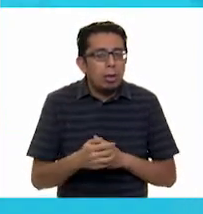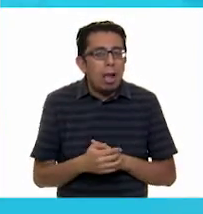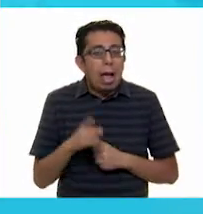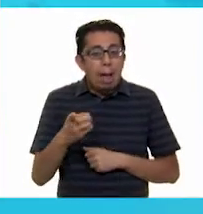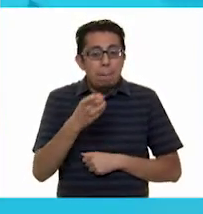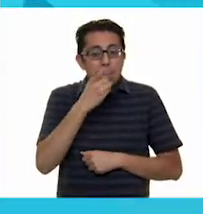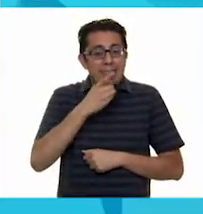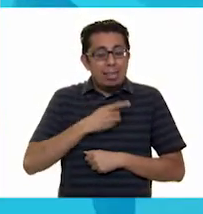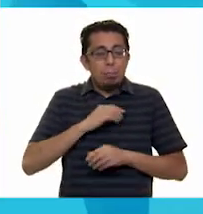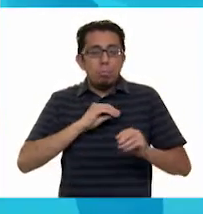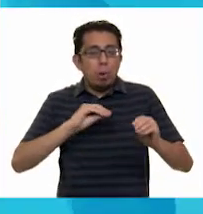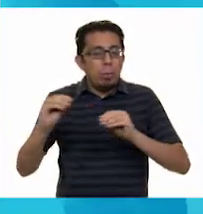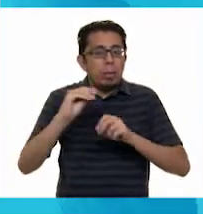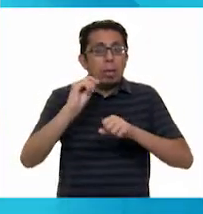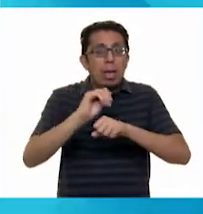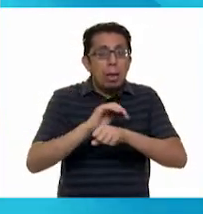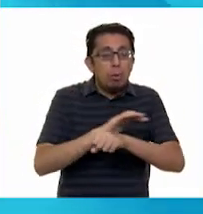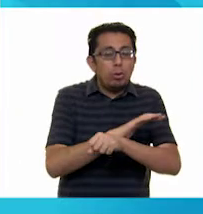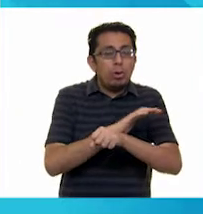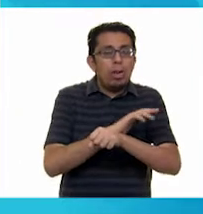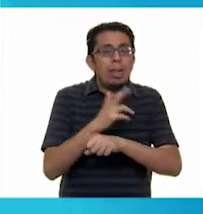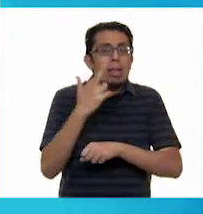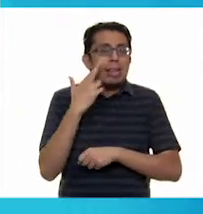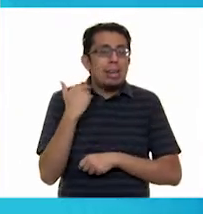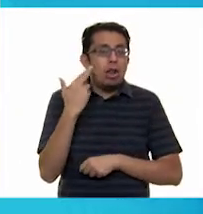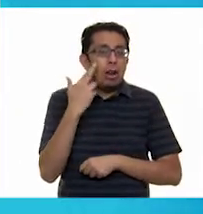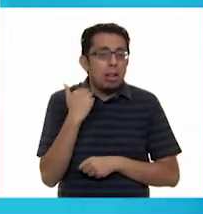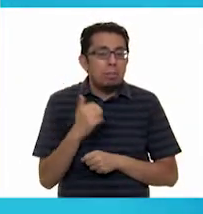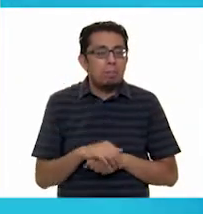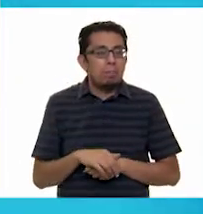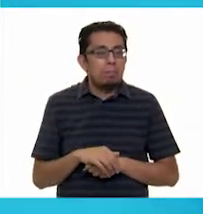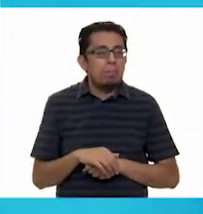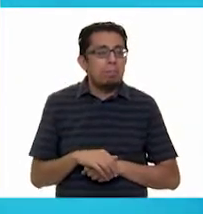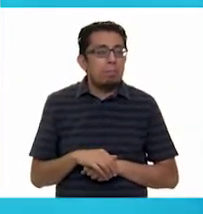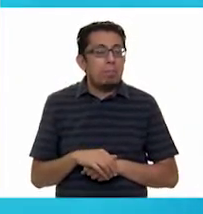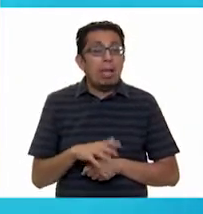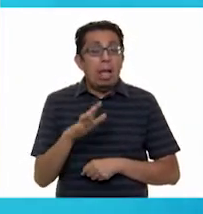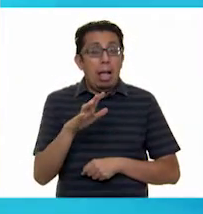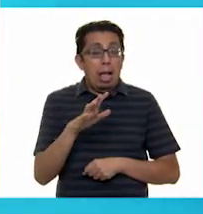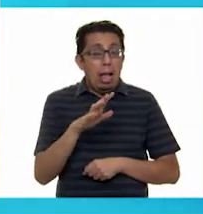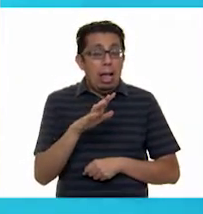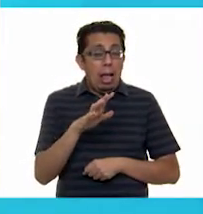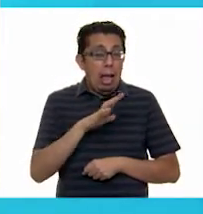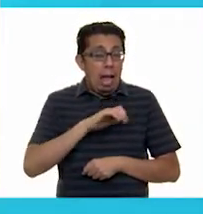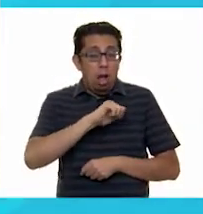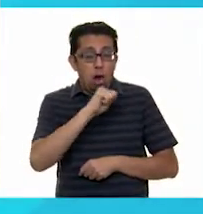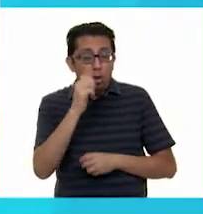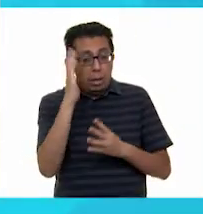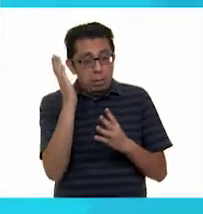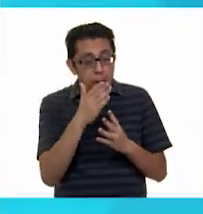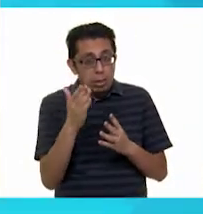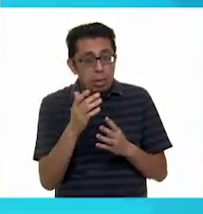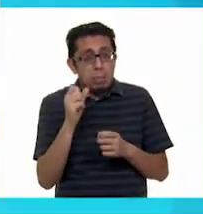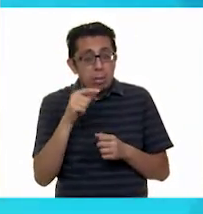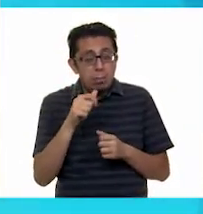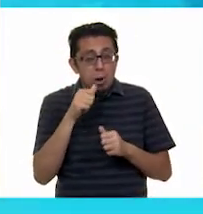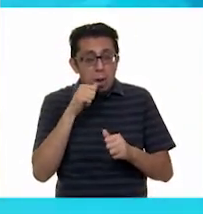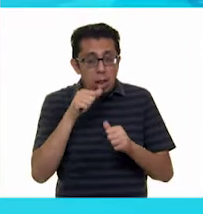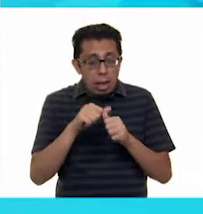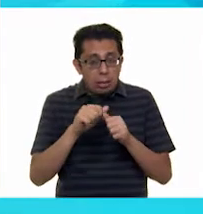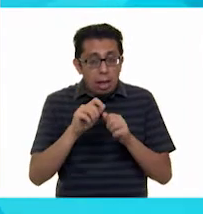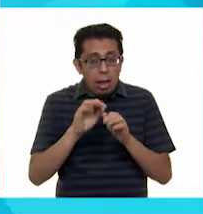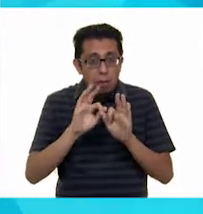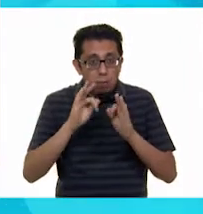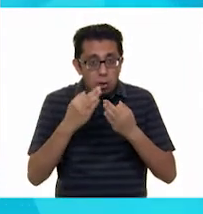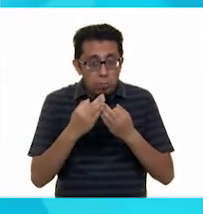dicen los movimientos y emociones de los ratones. ¿Hay otras partes con ese tipo de letra en el resto de la obra de